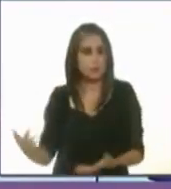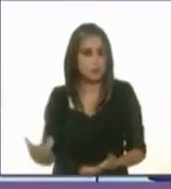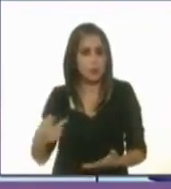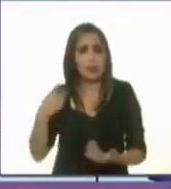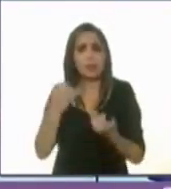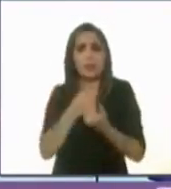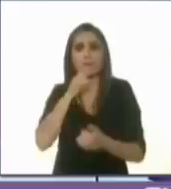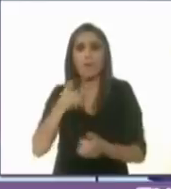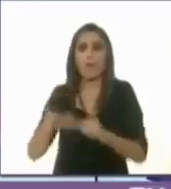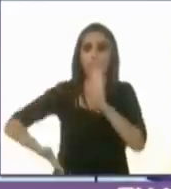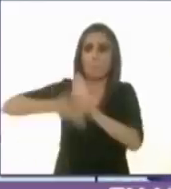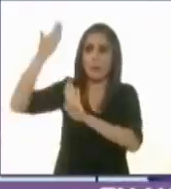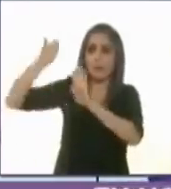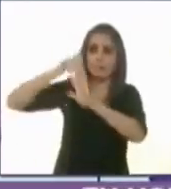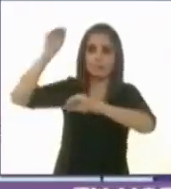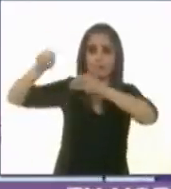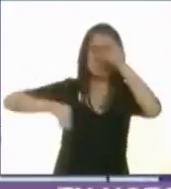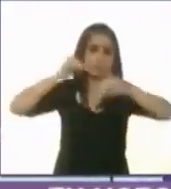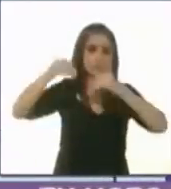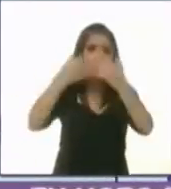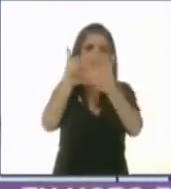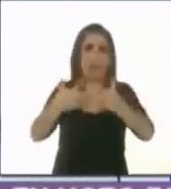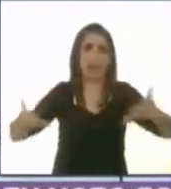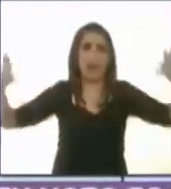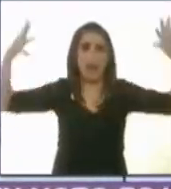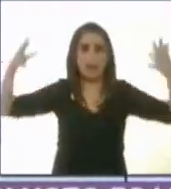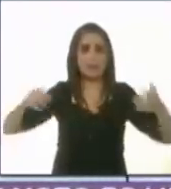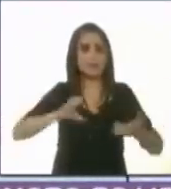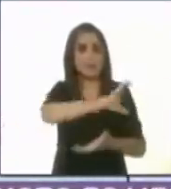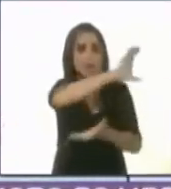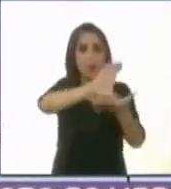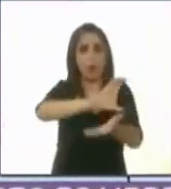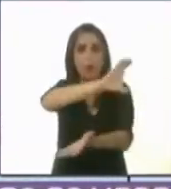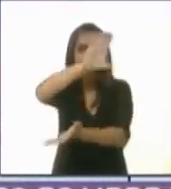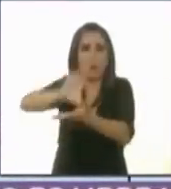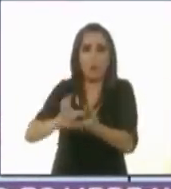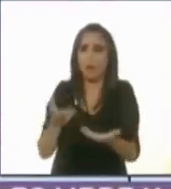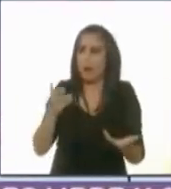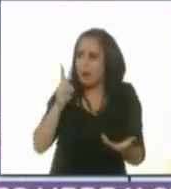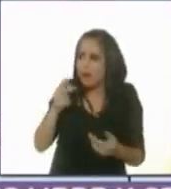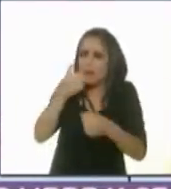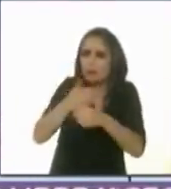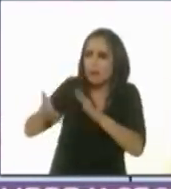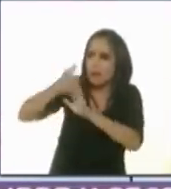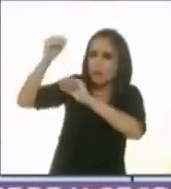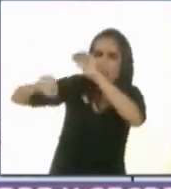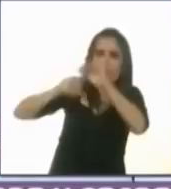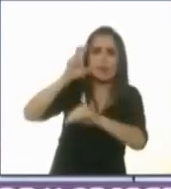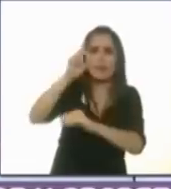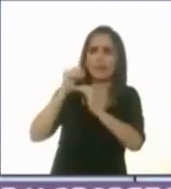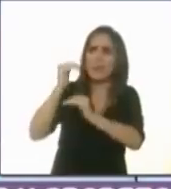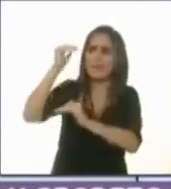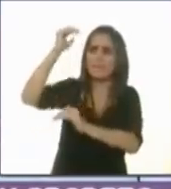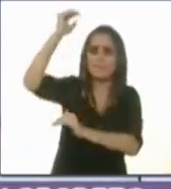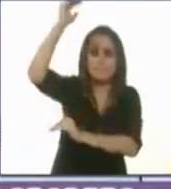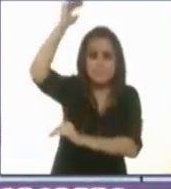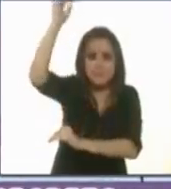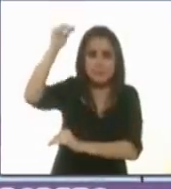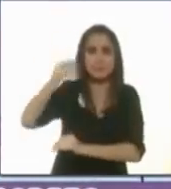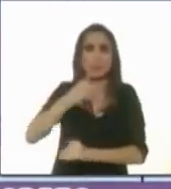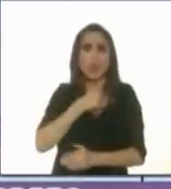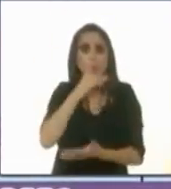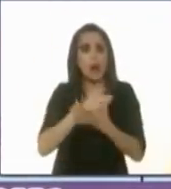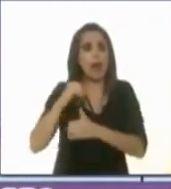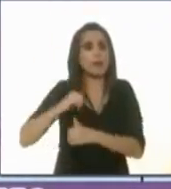megaconstrucciones que han afectado tu colonia cuando llegan a hacerte 30 pisos, cuando se habían autorizado